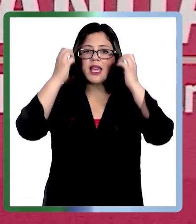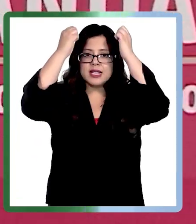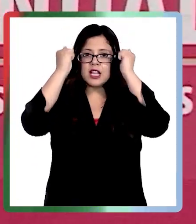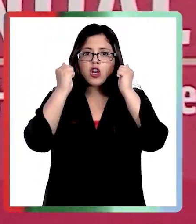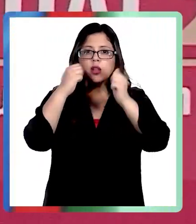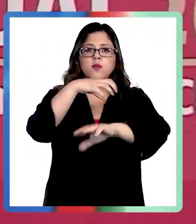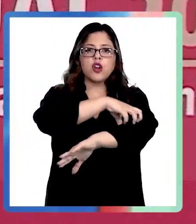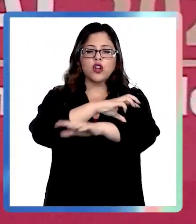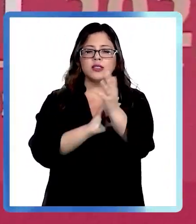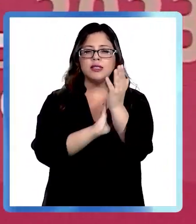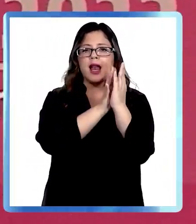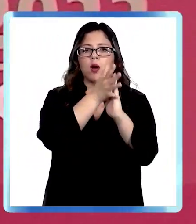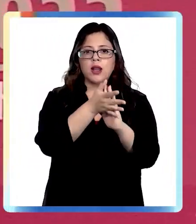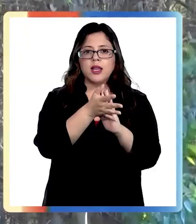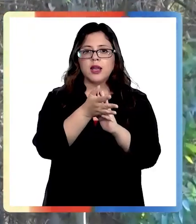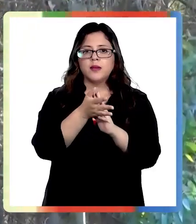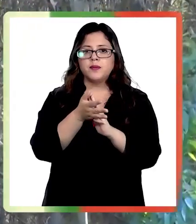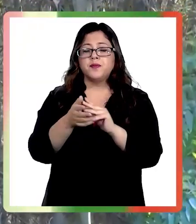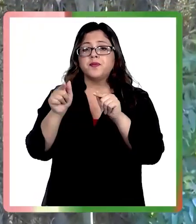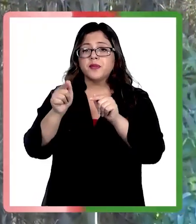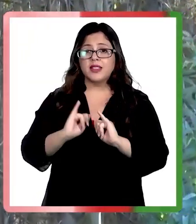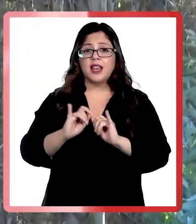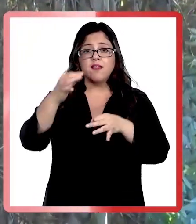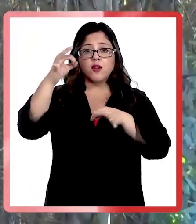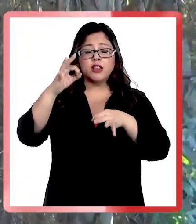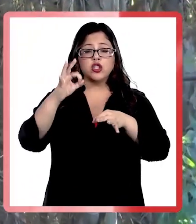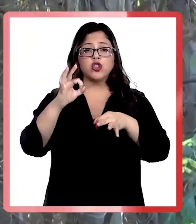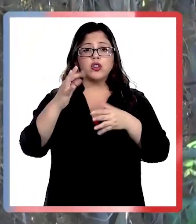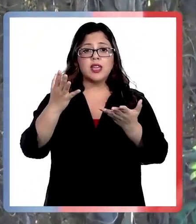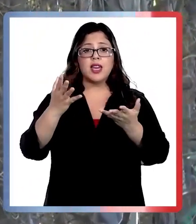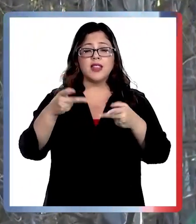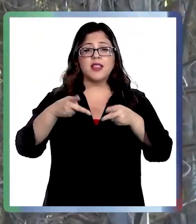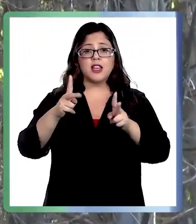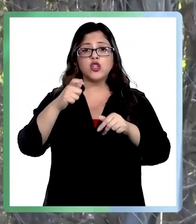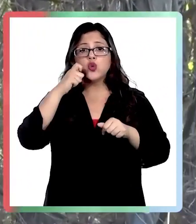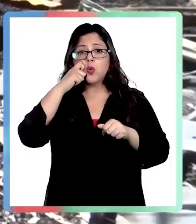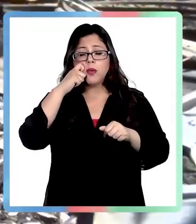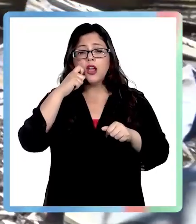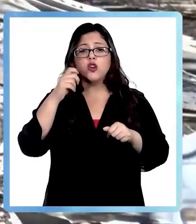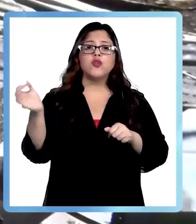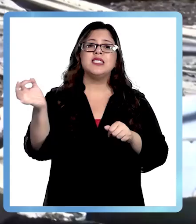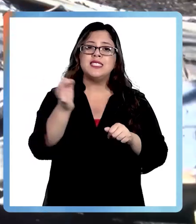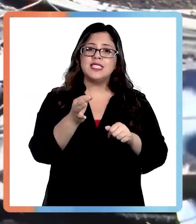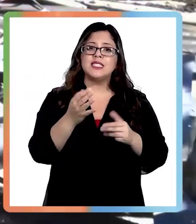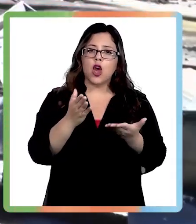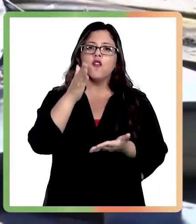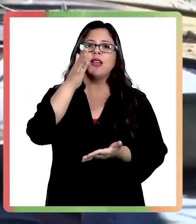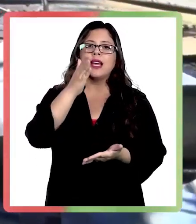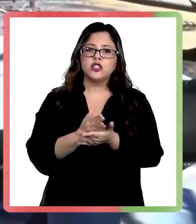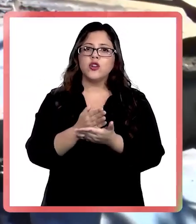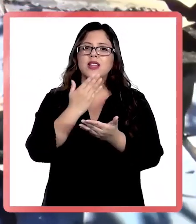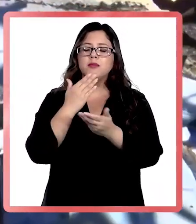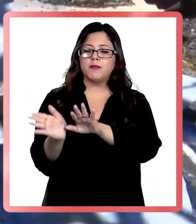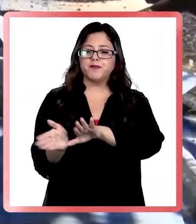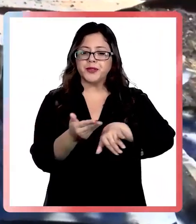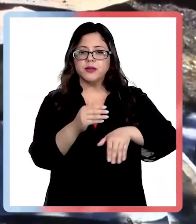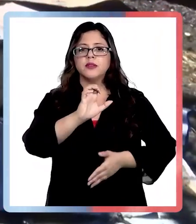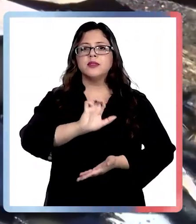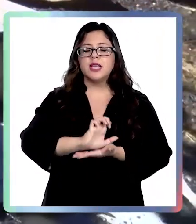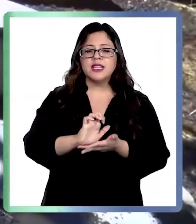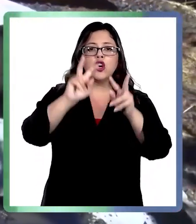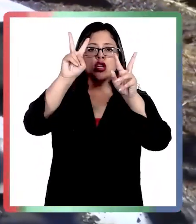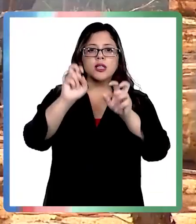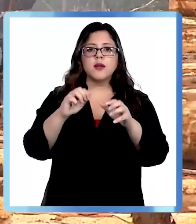El Informe Anual de Derechos Humanos señala que hay obligaciones y omisiones por parte del Estado respecto de cómo